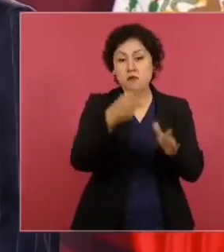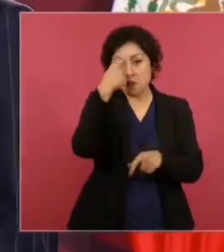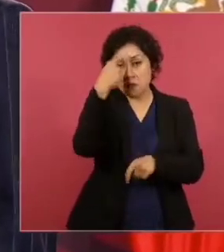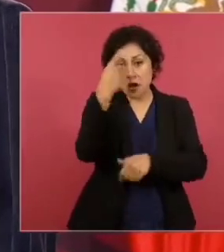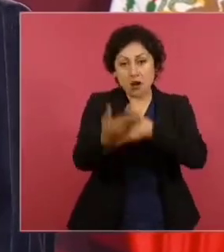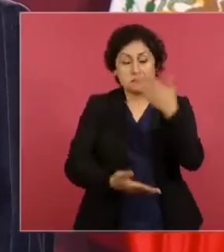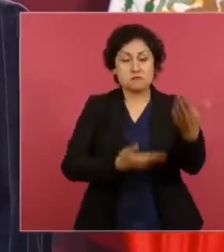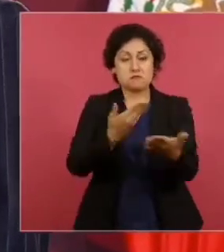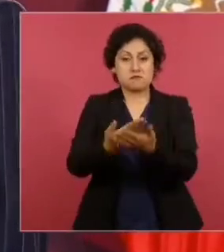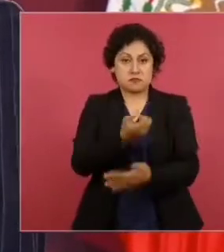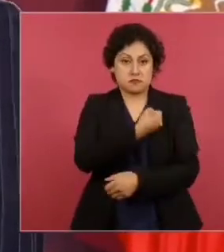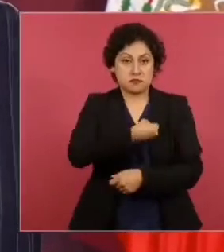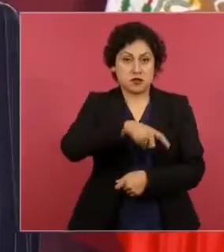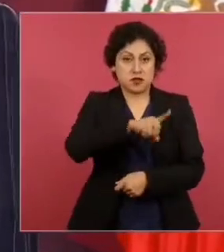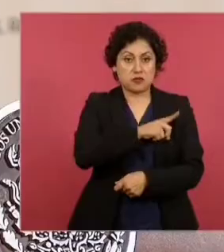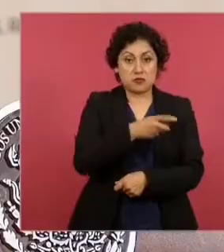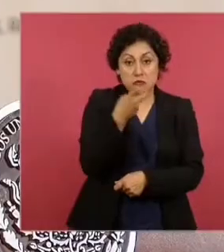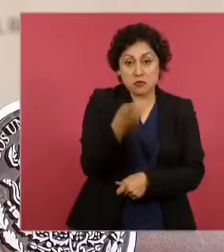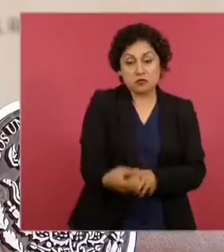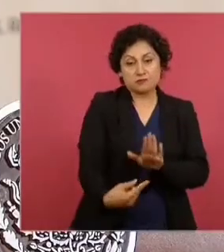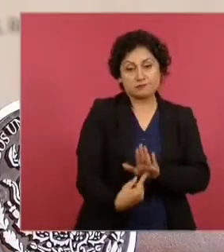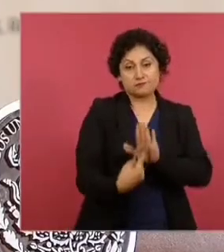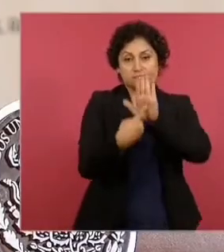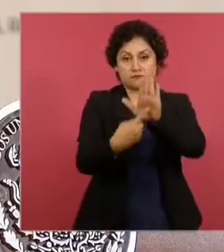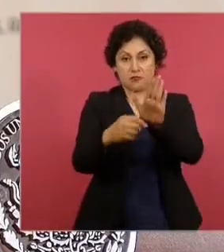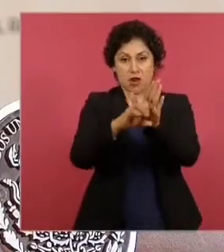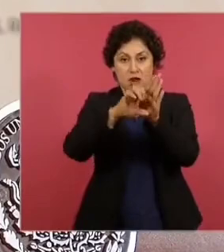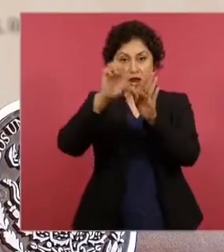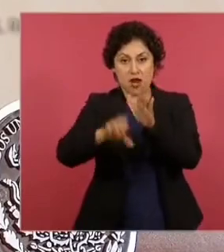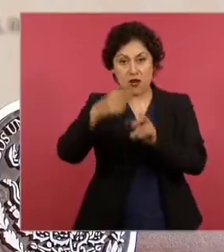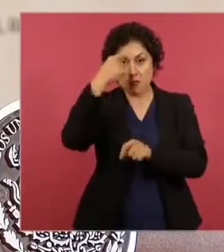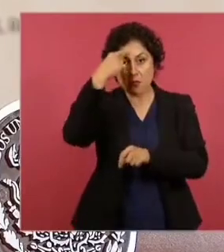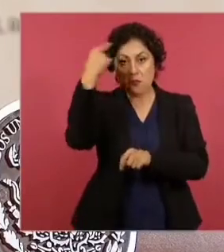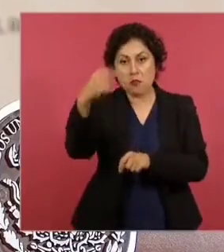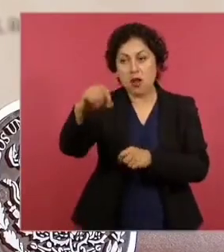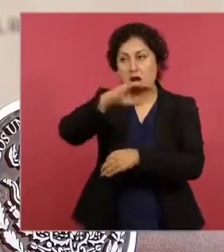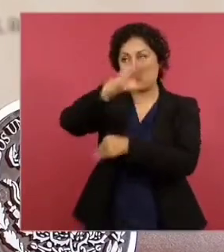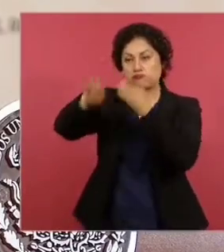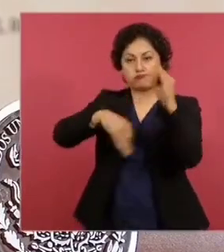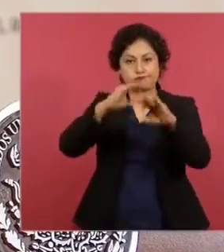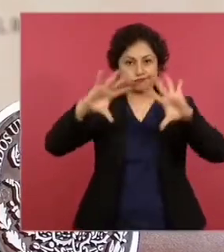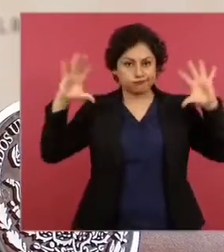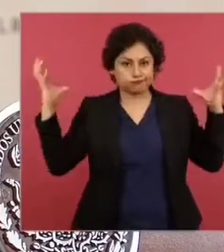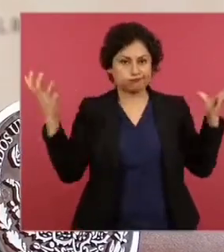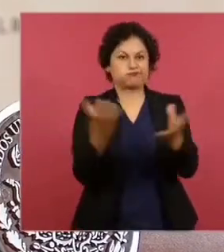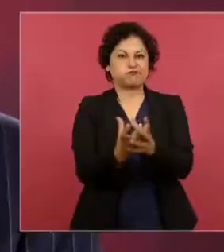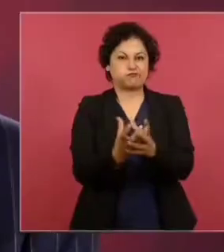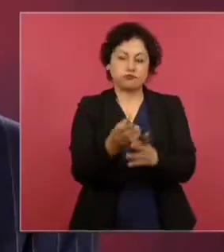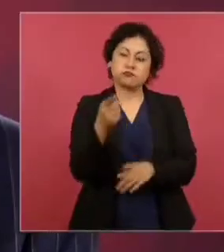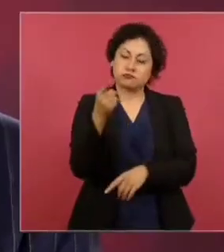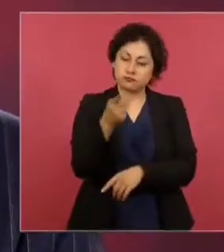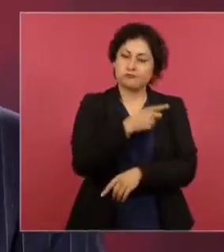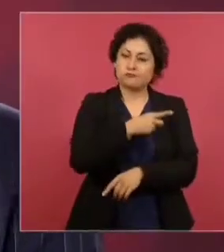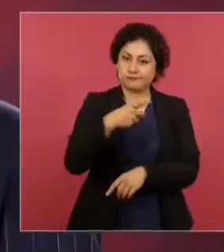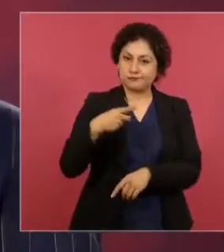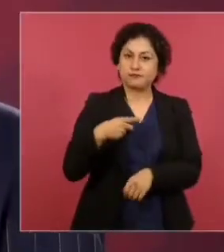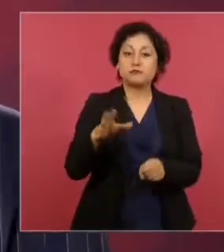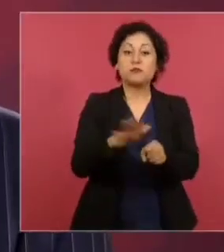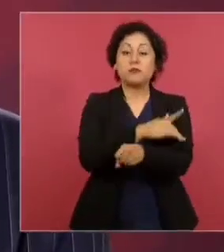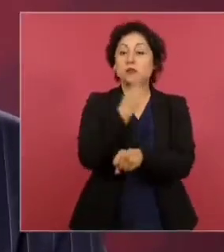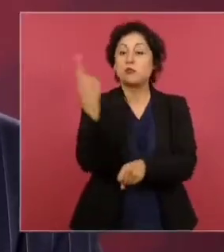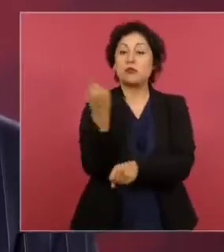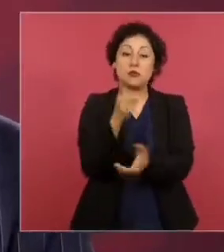en todos lados se garantiza el derecho a la salud. Con la